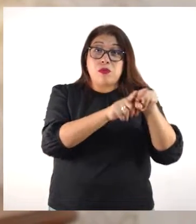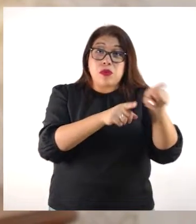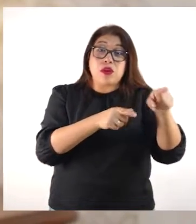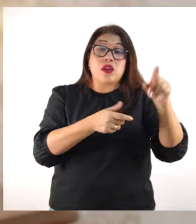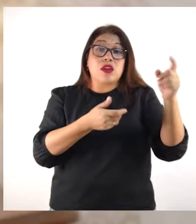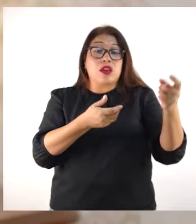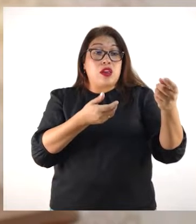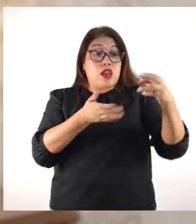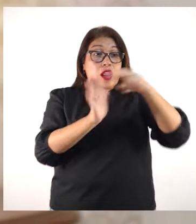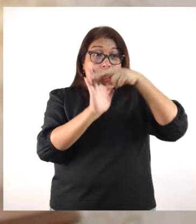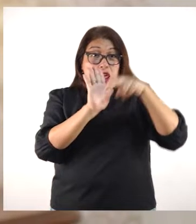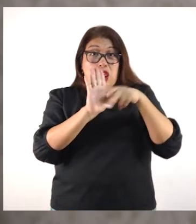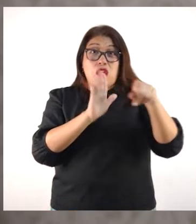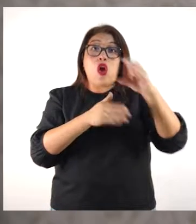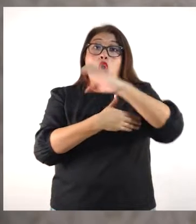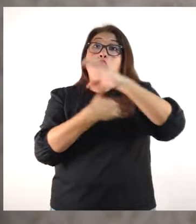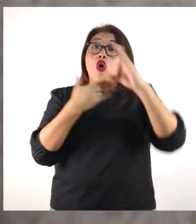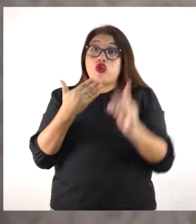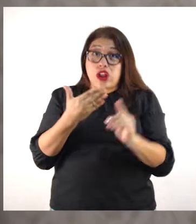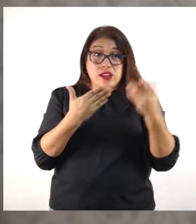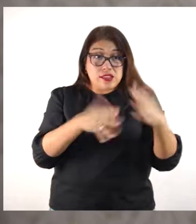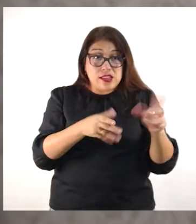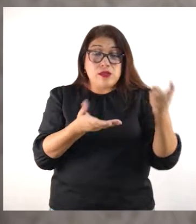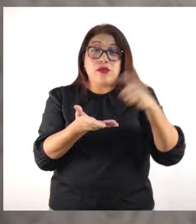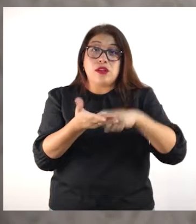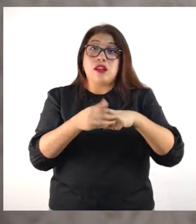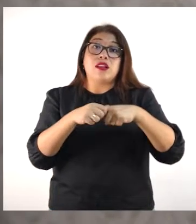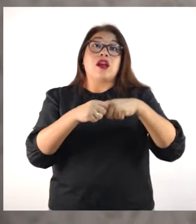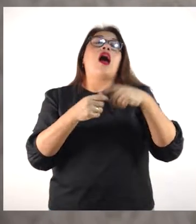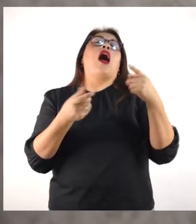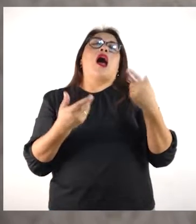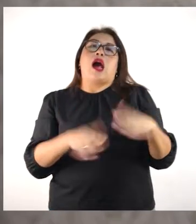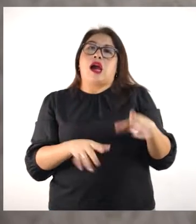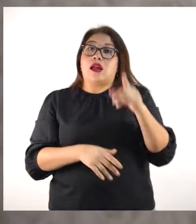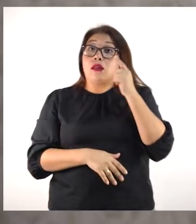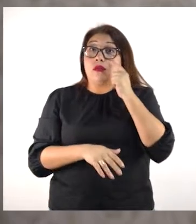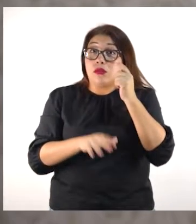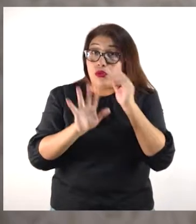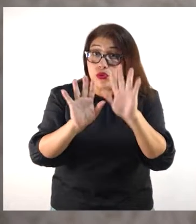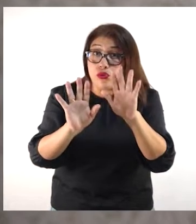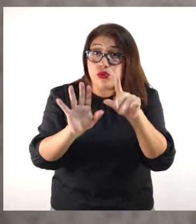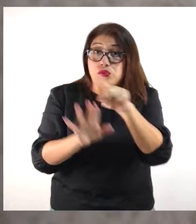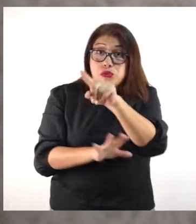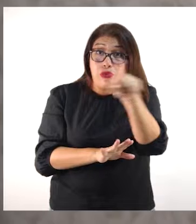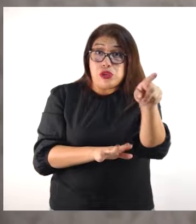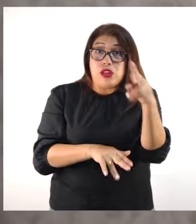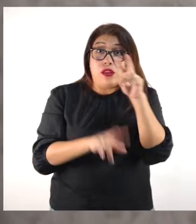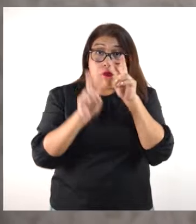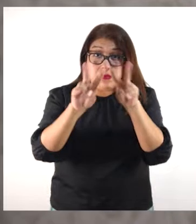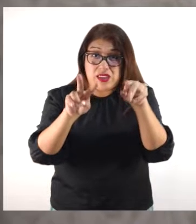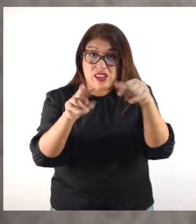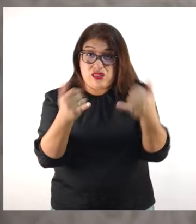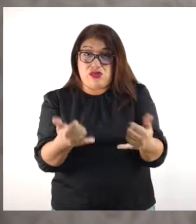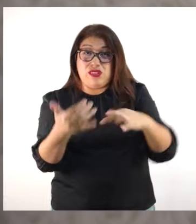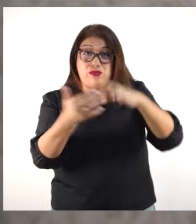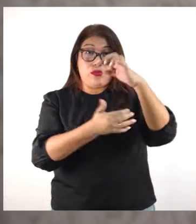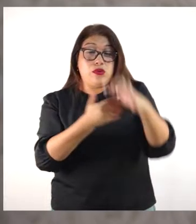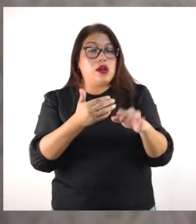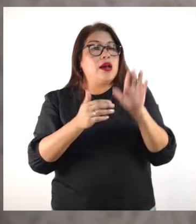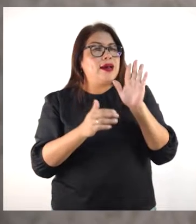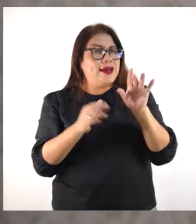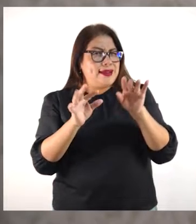Nacional de Personas con Discapacidad Econadis. Ojo, eso es importante, amigas y amigos que están viendo el programa.